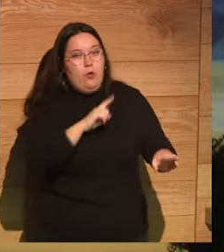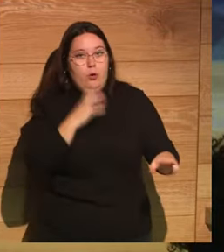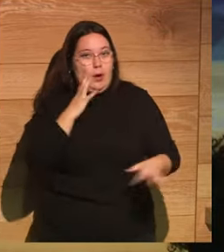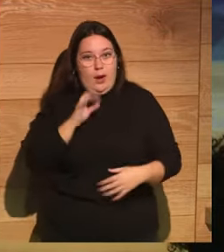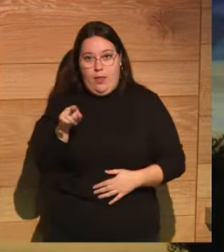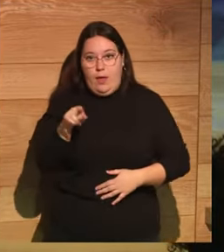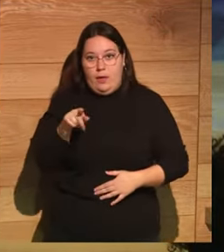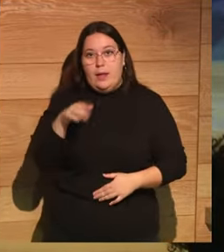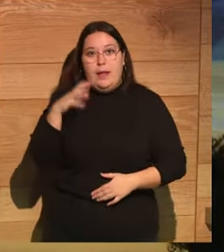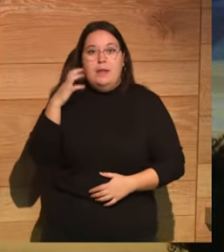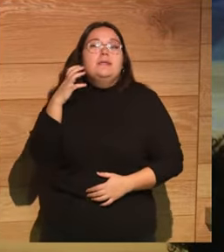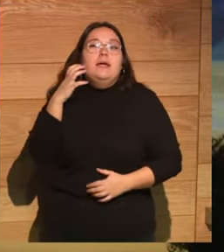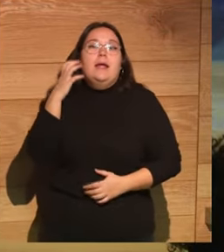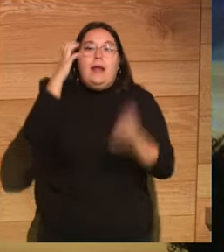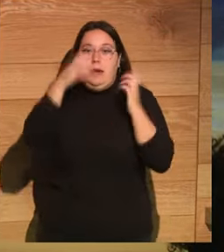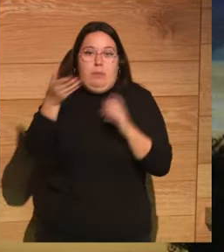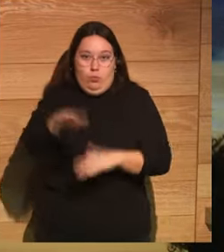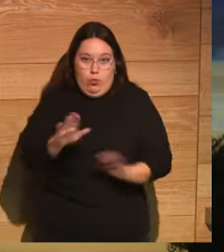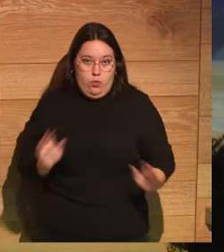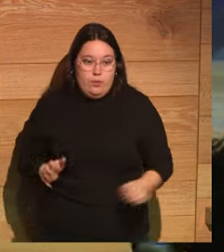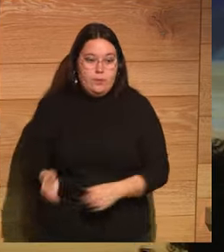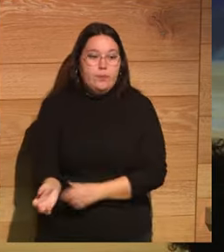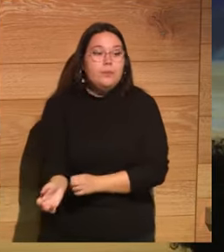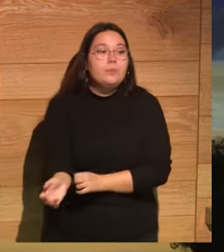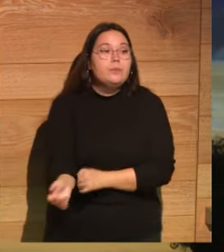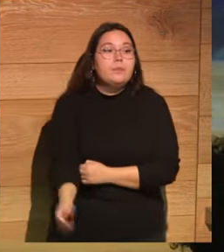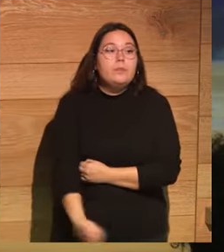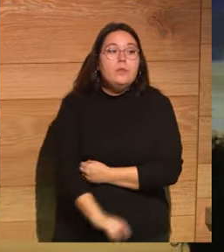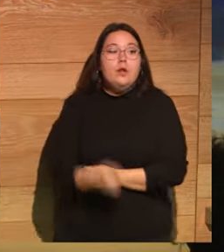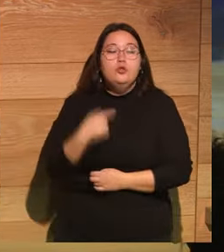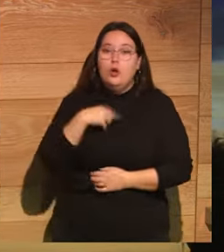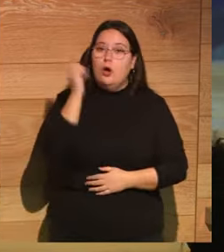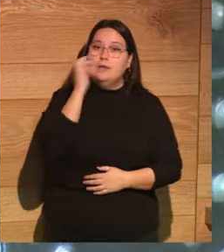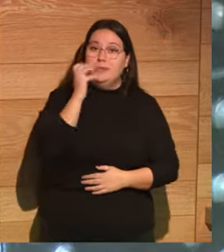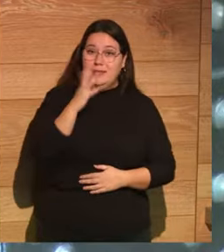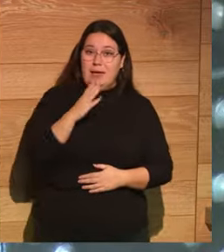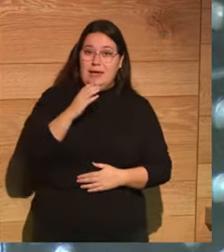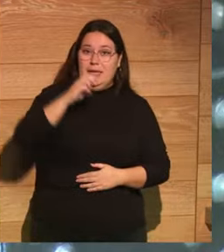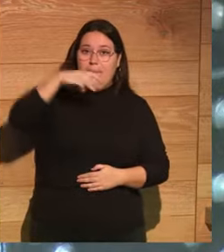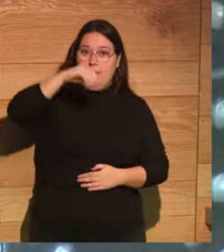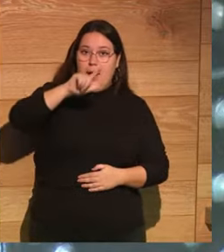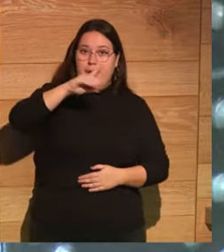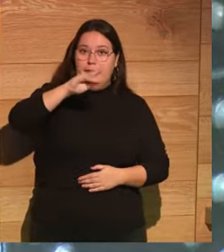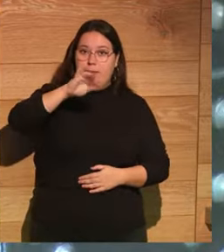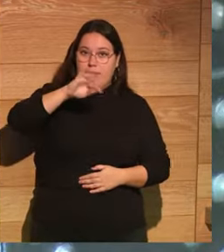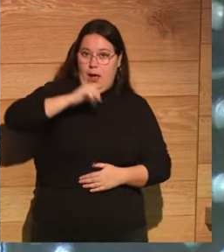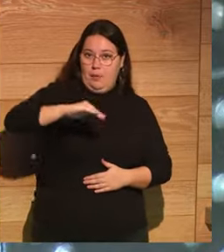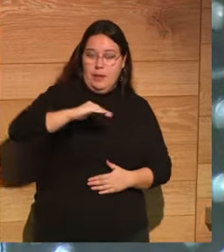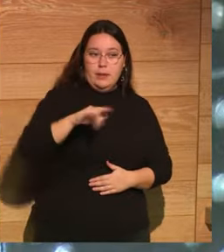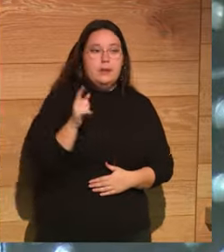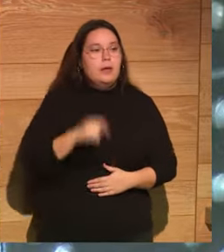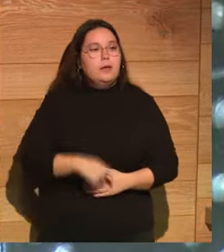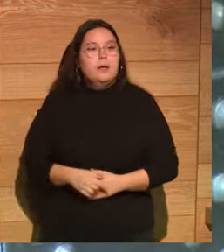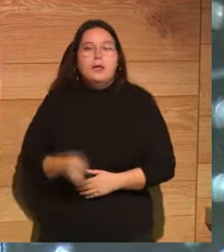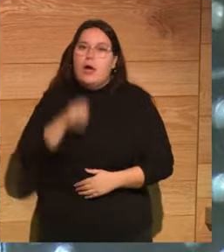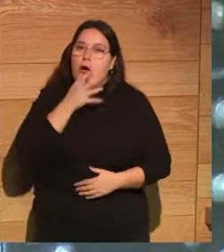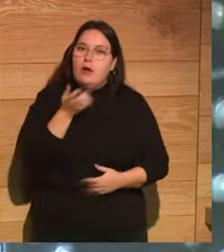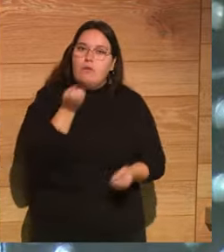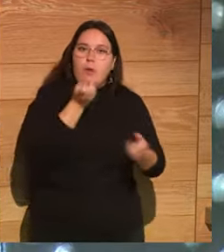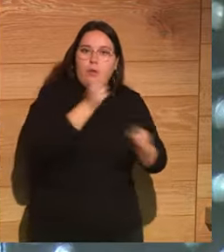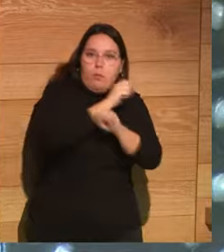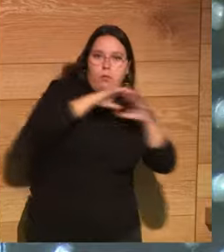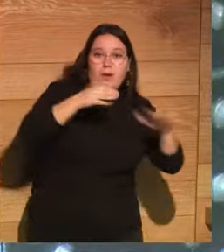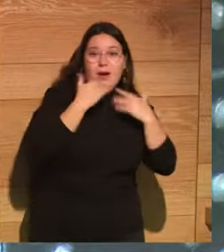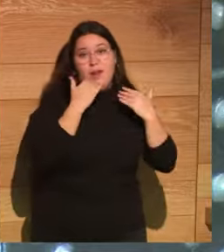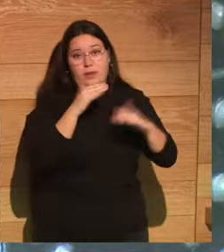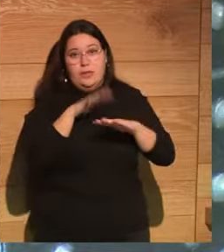que está desde aquellas primeras historias. Sabéis que cuando yo doy charlas de maldita, siempre le suelo decir eso a la gente. La desinformación ahora viaja mucho más rápido a través de